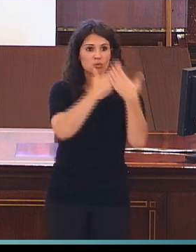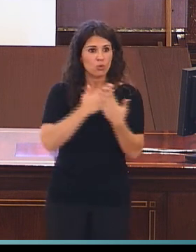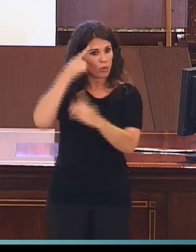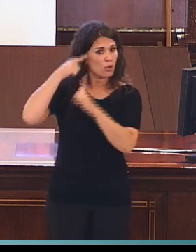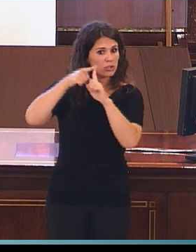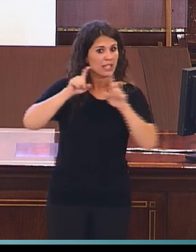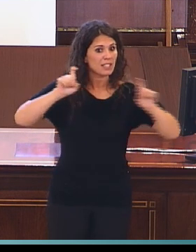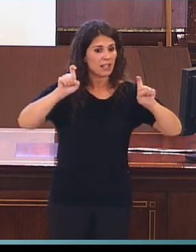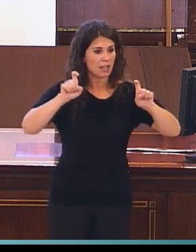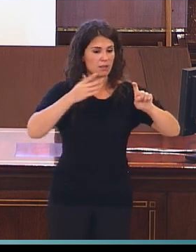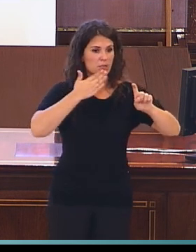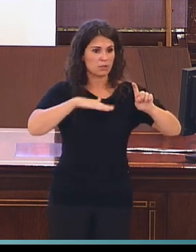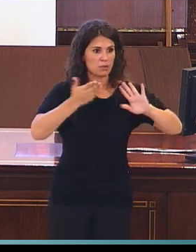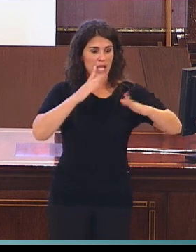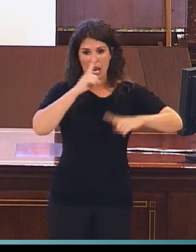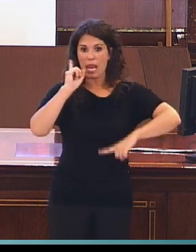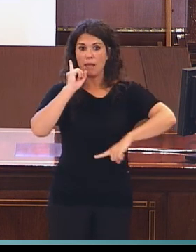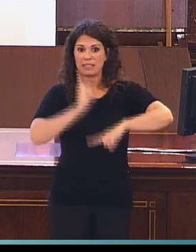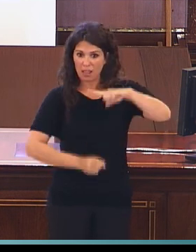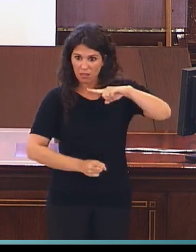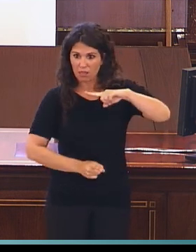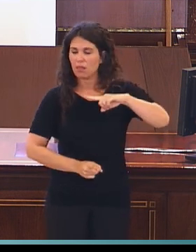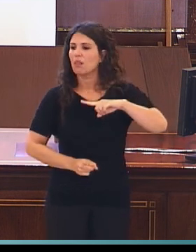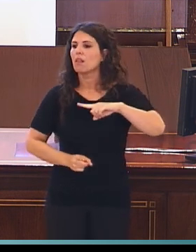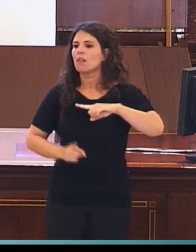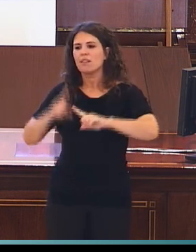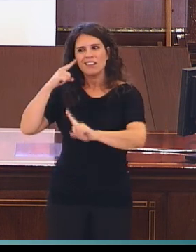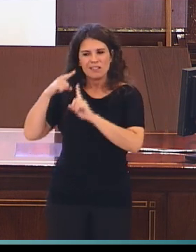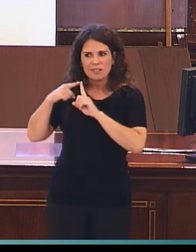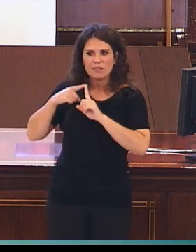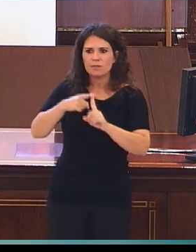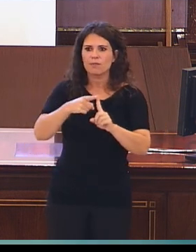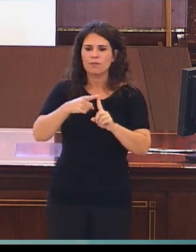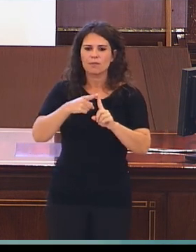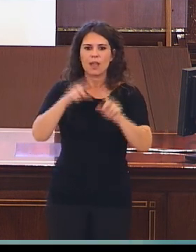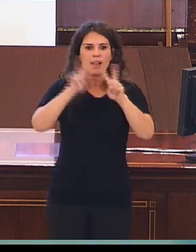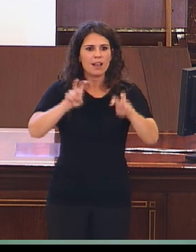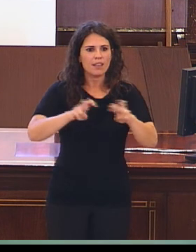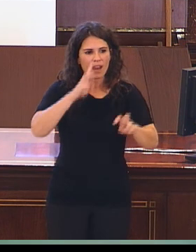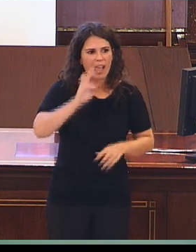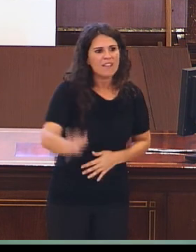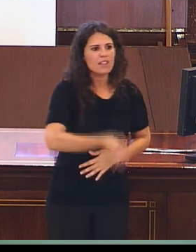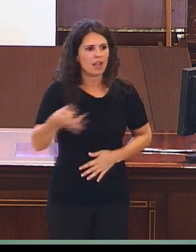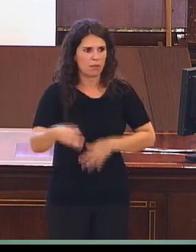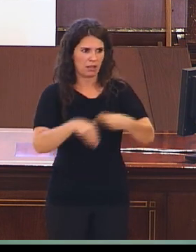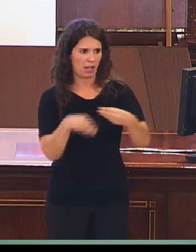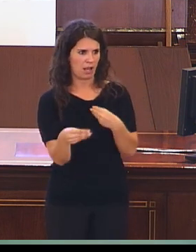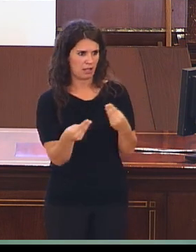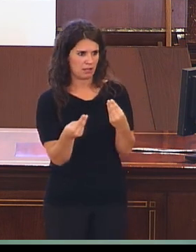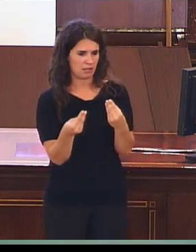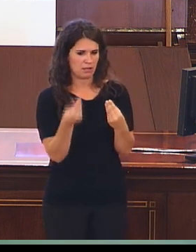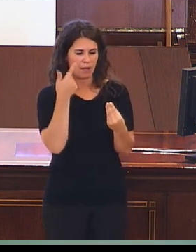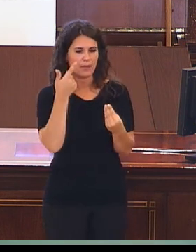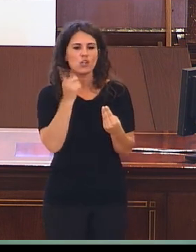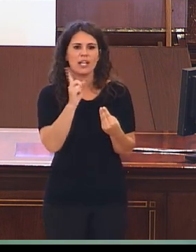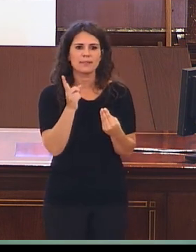han estado encaminados a examinar la eficacia de los materiales. No son estudios sobre